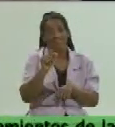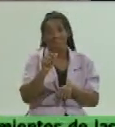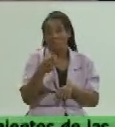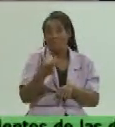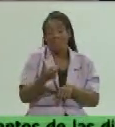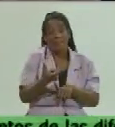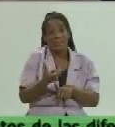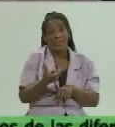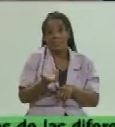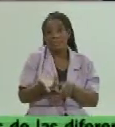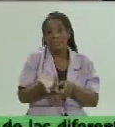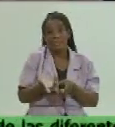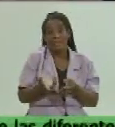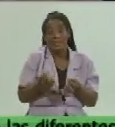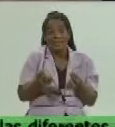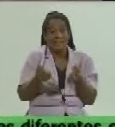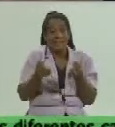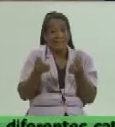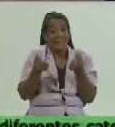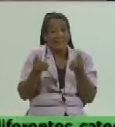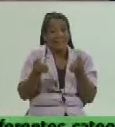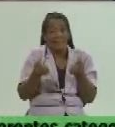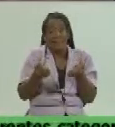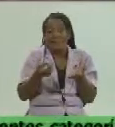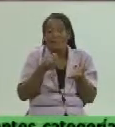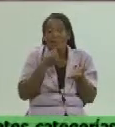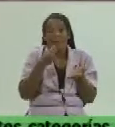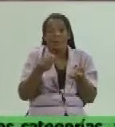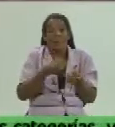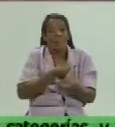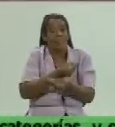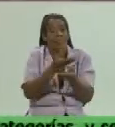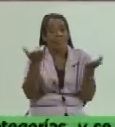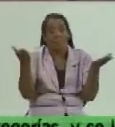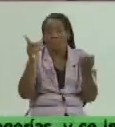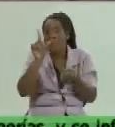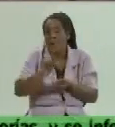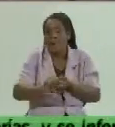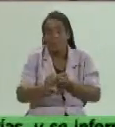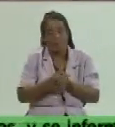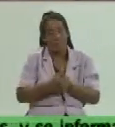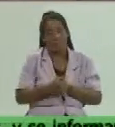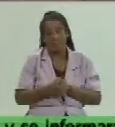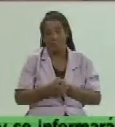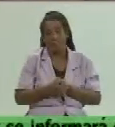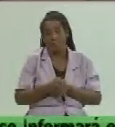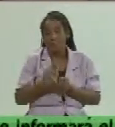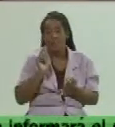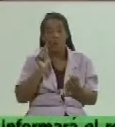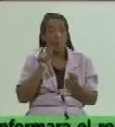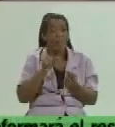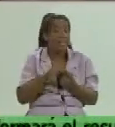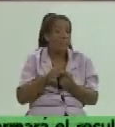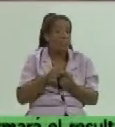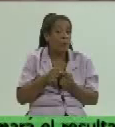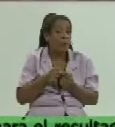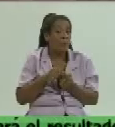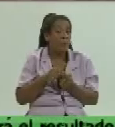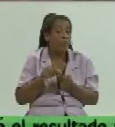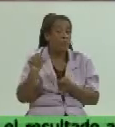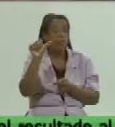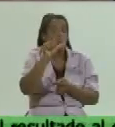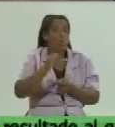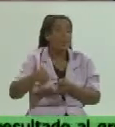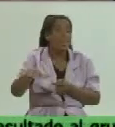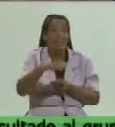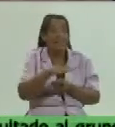que no da oportunidad a podérselo ofertar a la población barato el objetivo que está logrando la sociedad es ese que